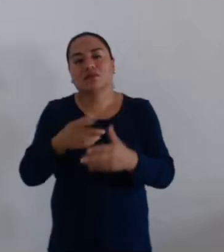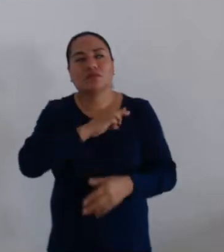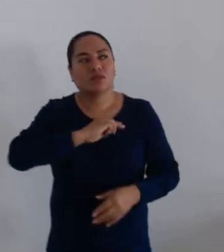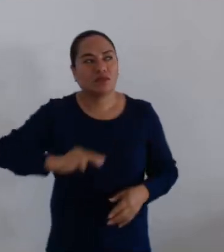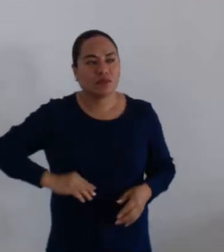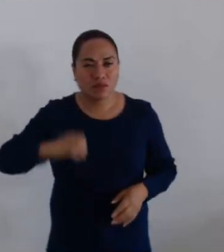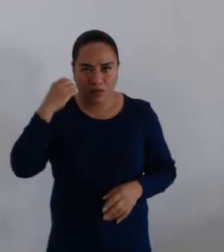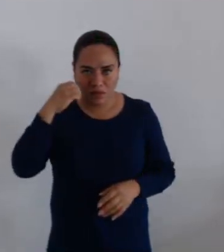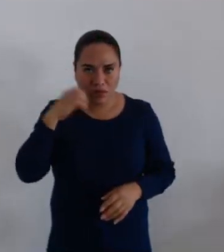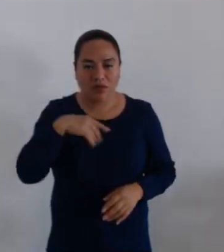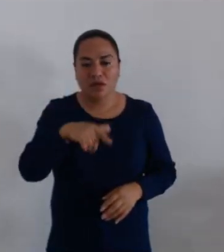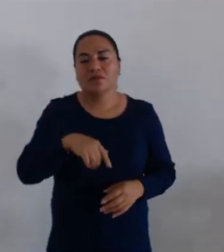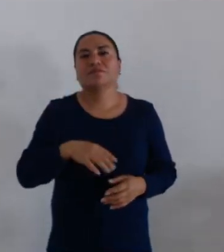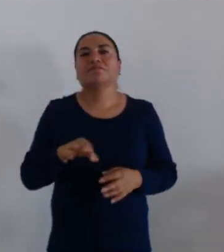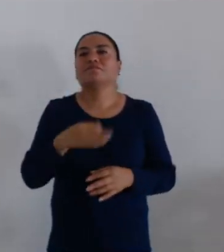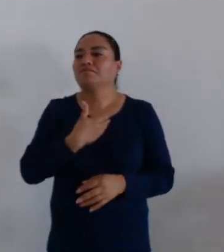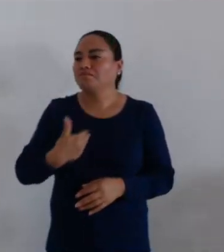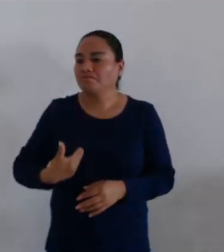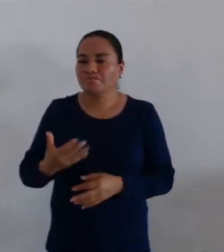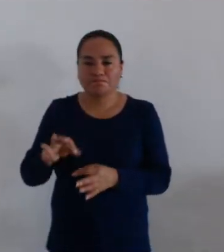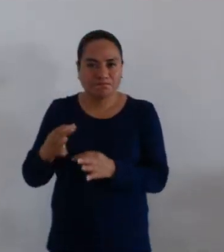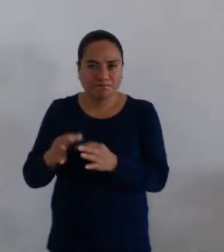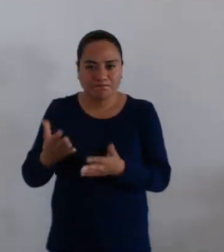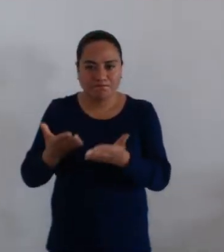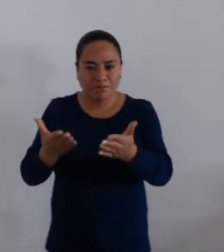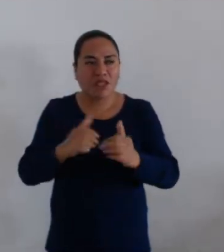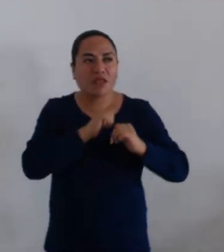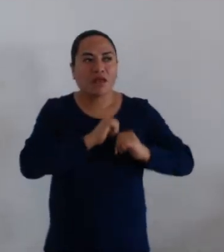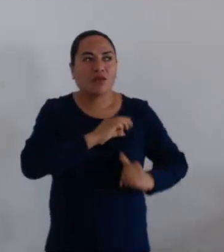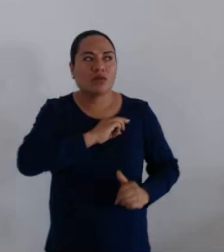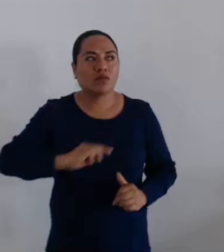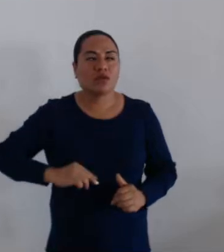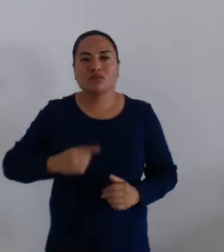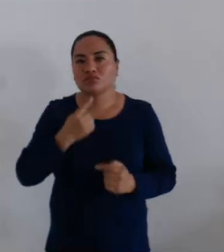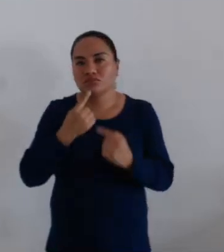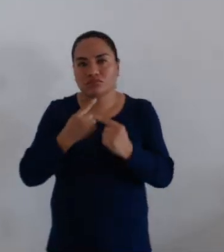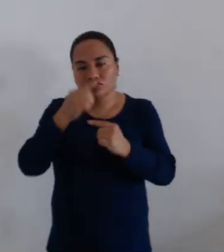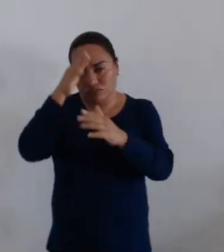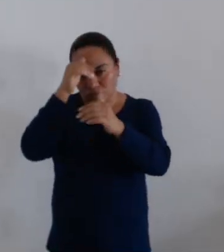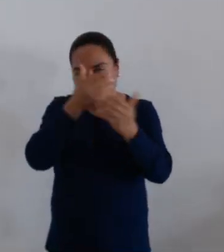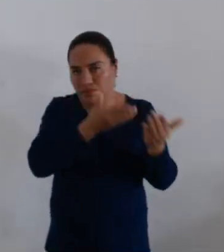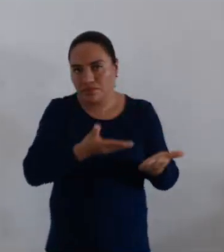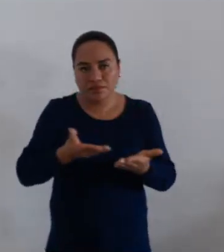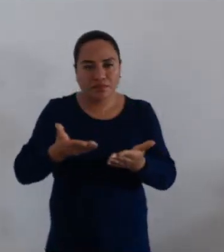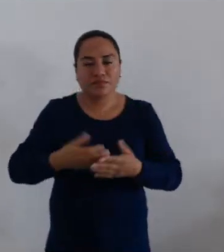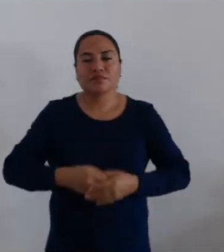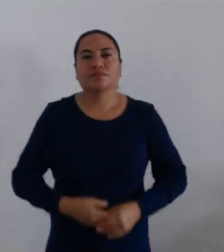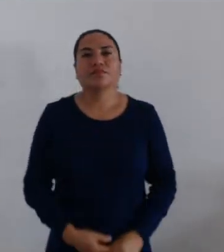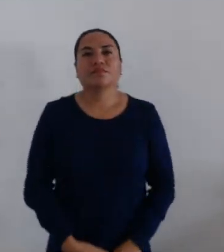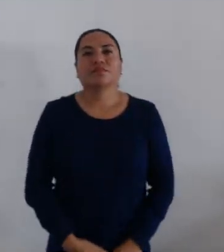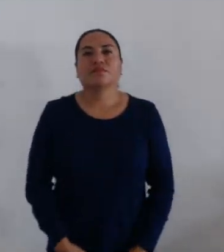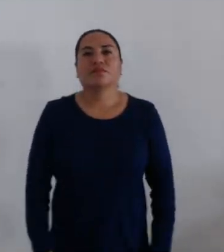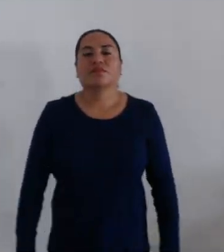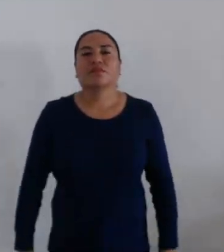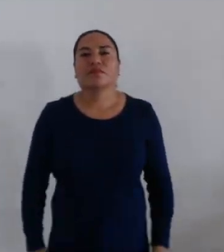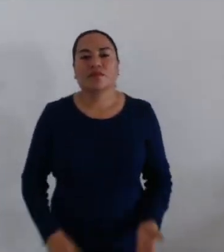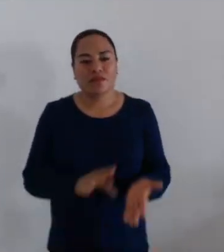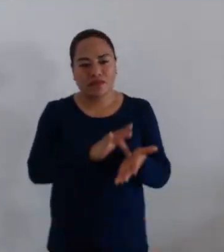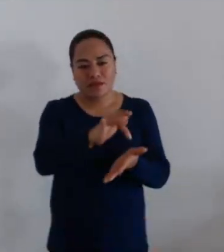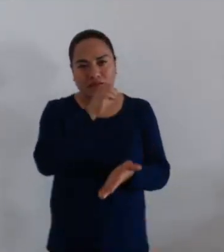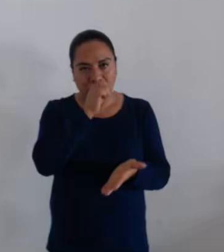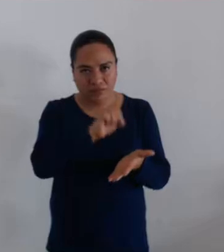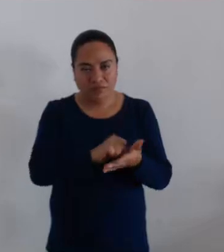Juárez. ¿Es cuánto, señor Presidente, está a su consideración y de las señoras y de los señores concejales? Gracias.